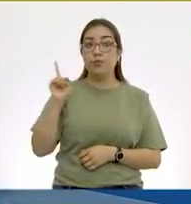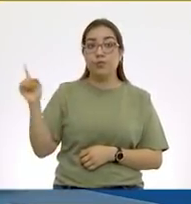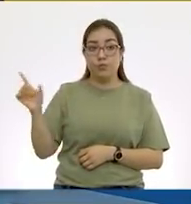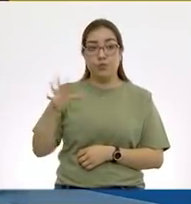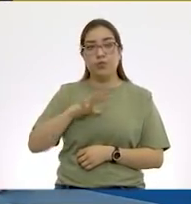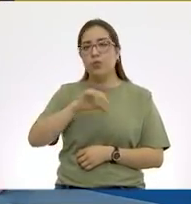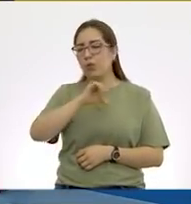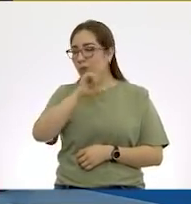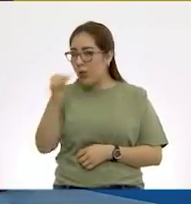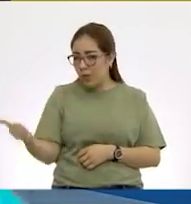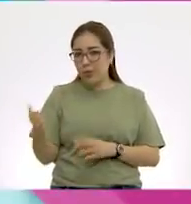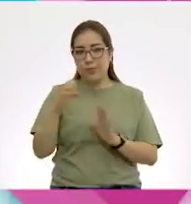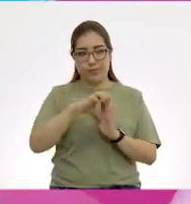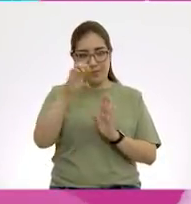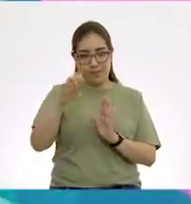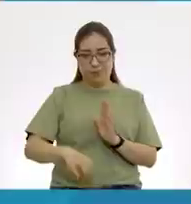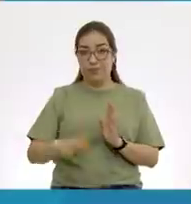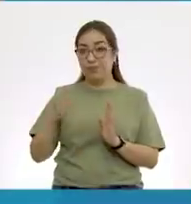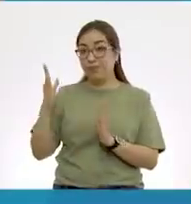ejemplo más.